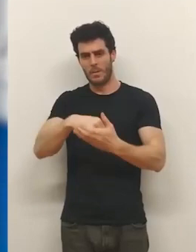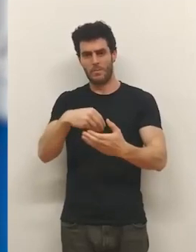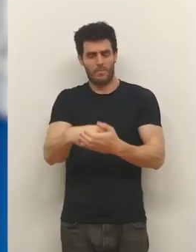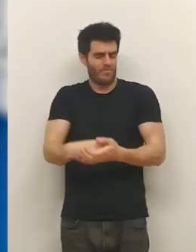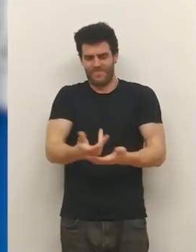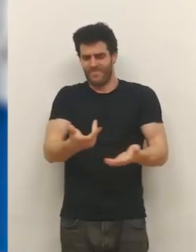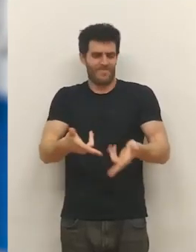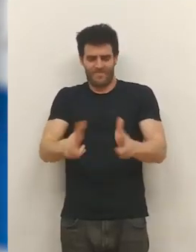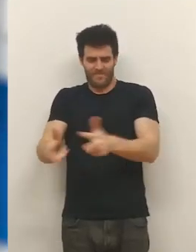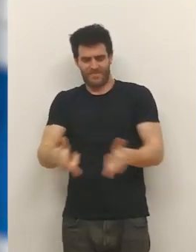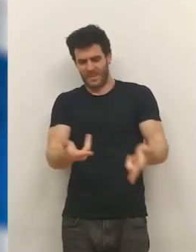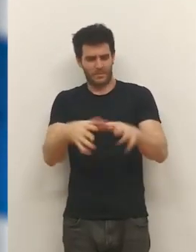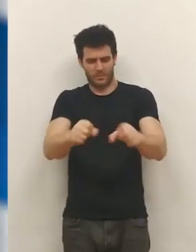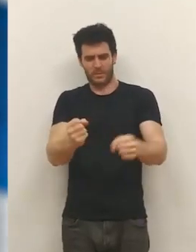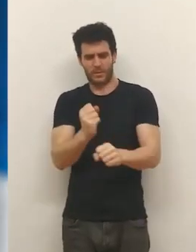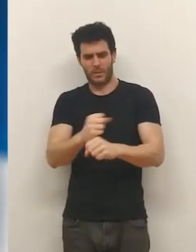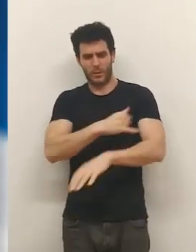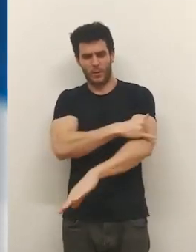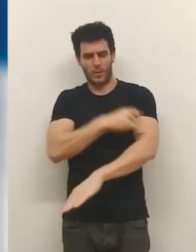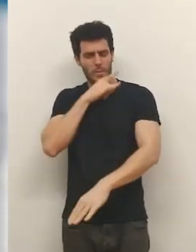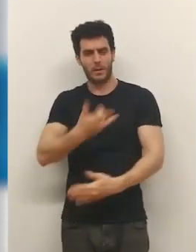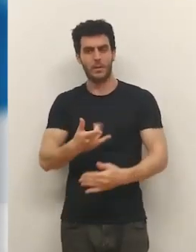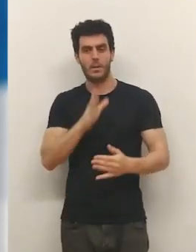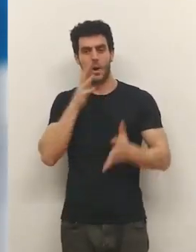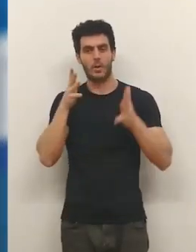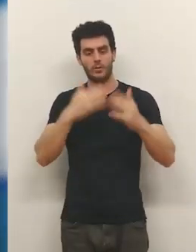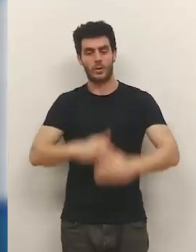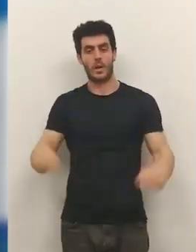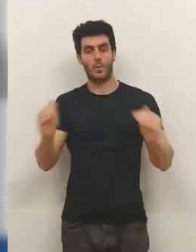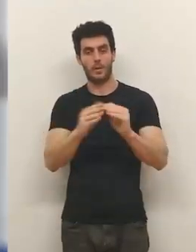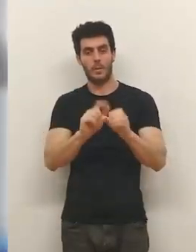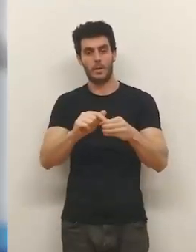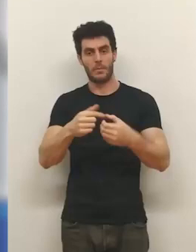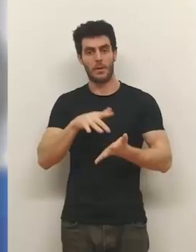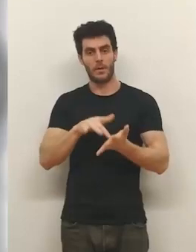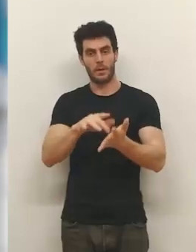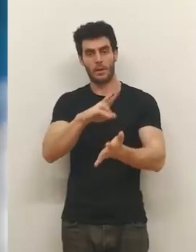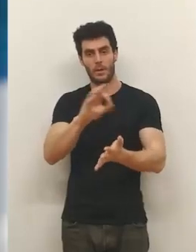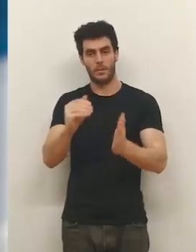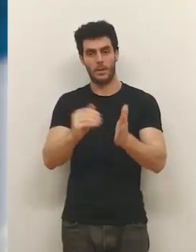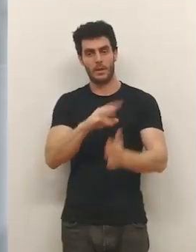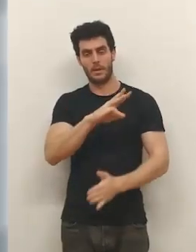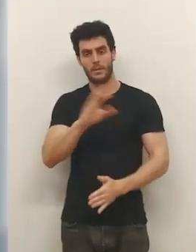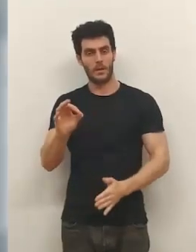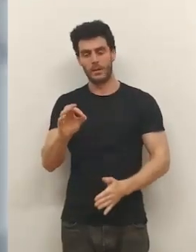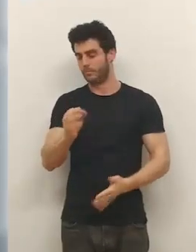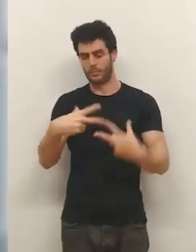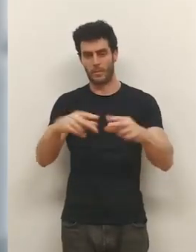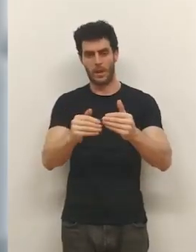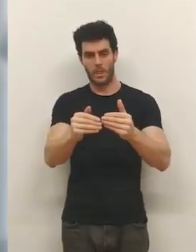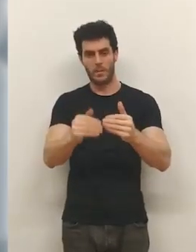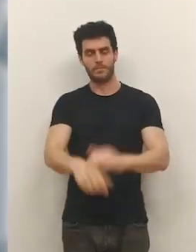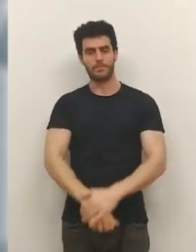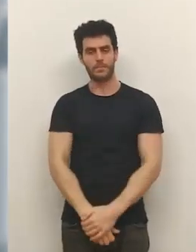Y es que la Consejería de Igualdad, Participación y Agenda 2030... ...tiene los días